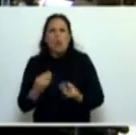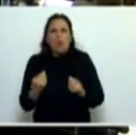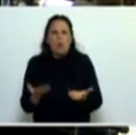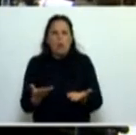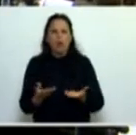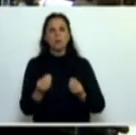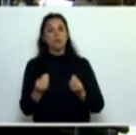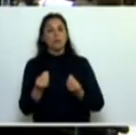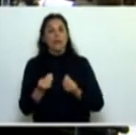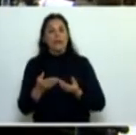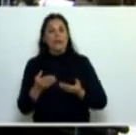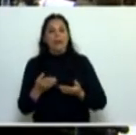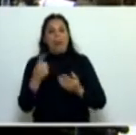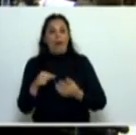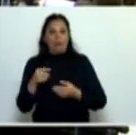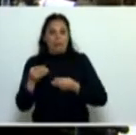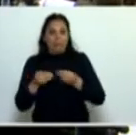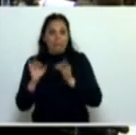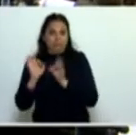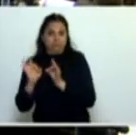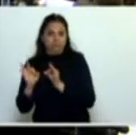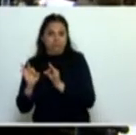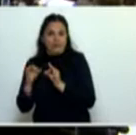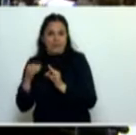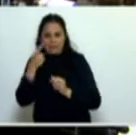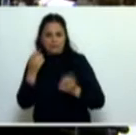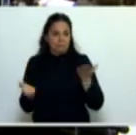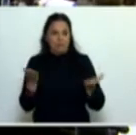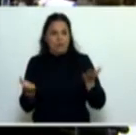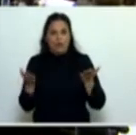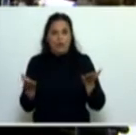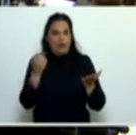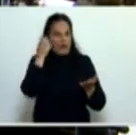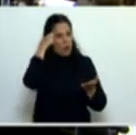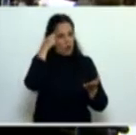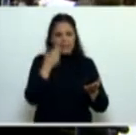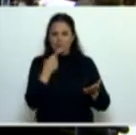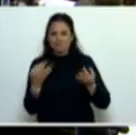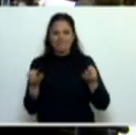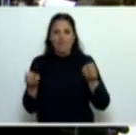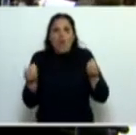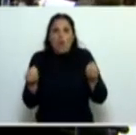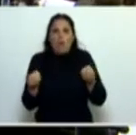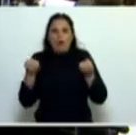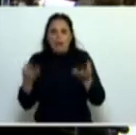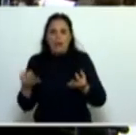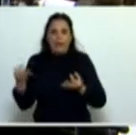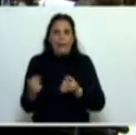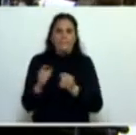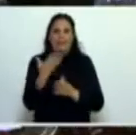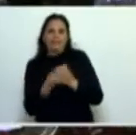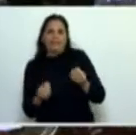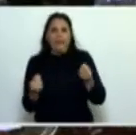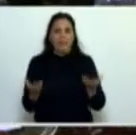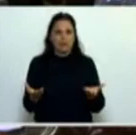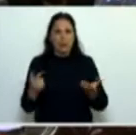como después de ejecutados esos recursos, que el Congreso pueda aprobar cómo se han ejecutado. Es decir, nosotros